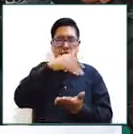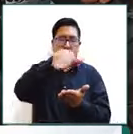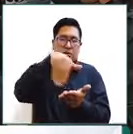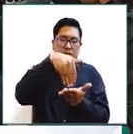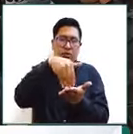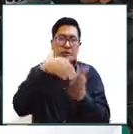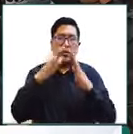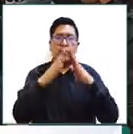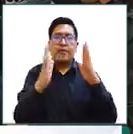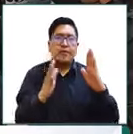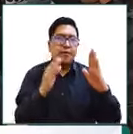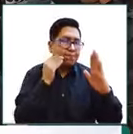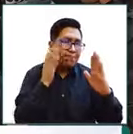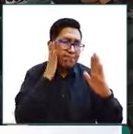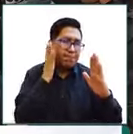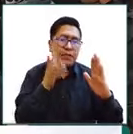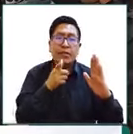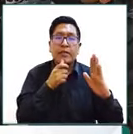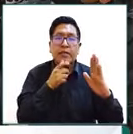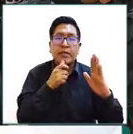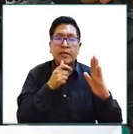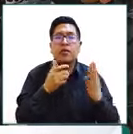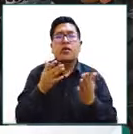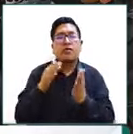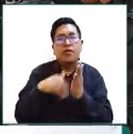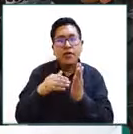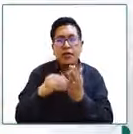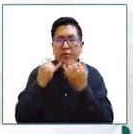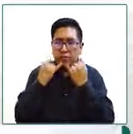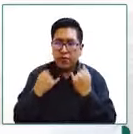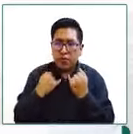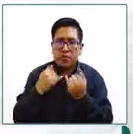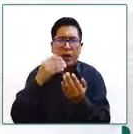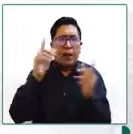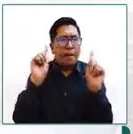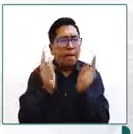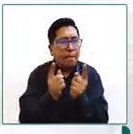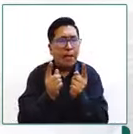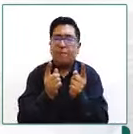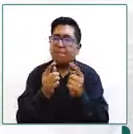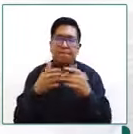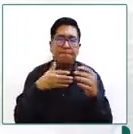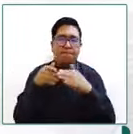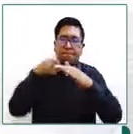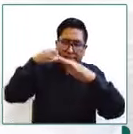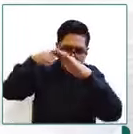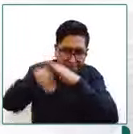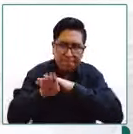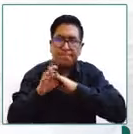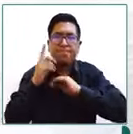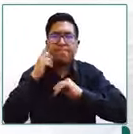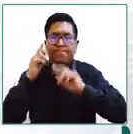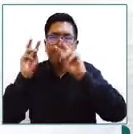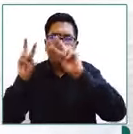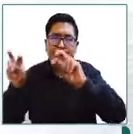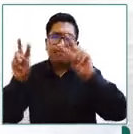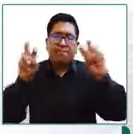fundamentalmente por alguna insuficiencia en la información que las instancias estatales